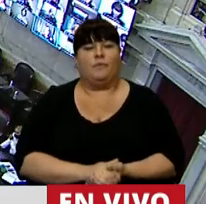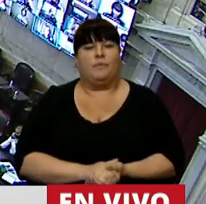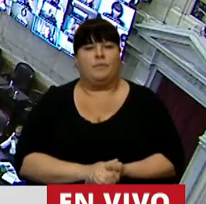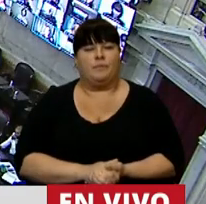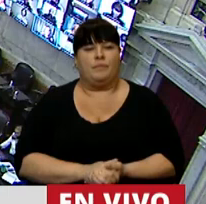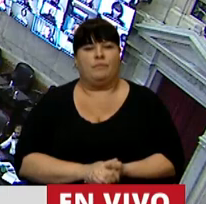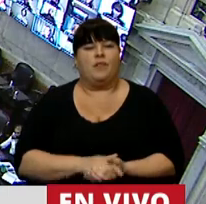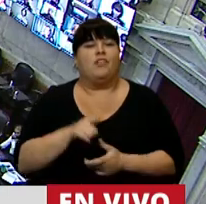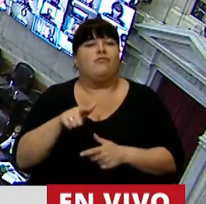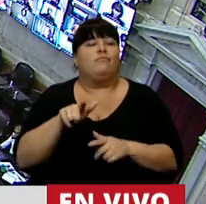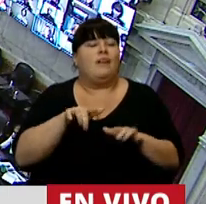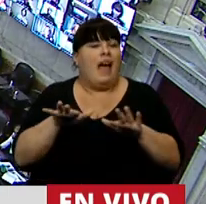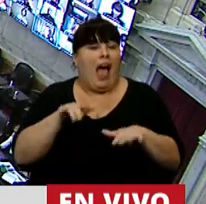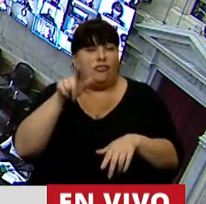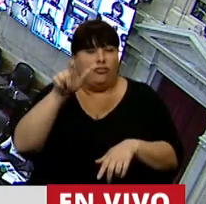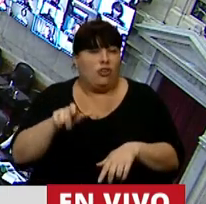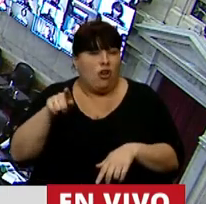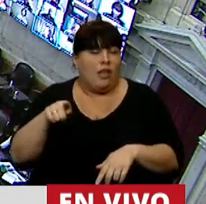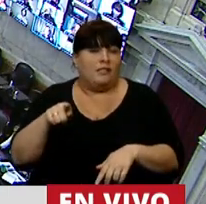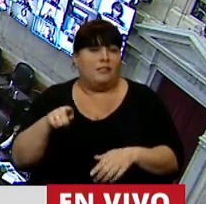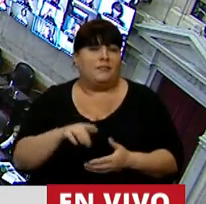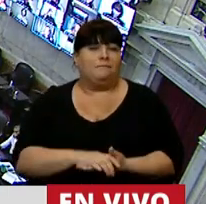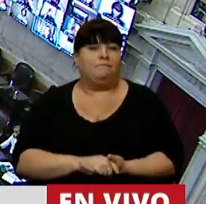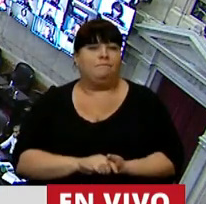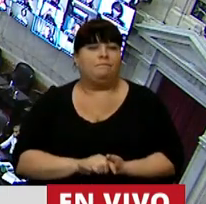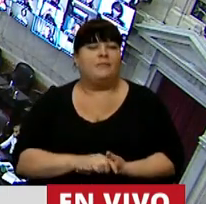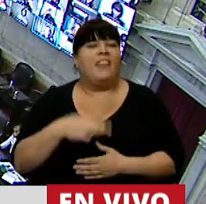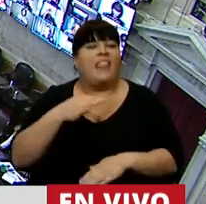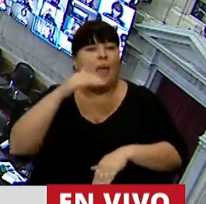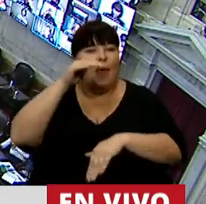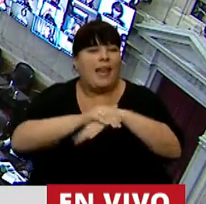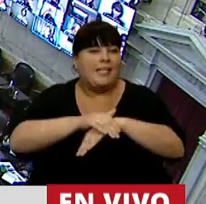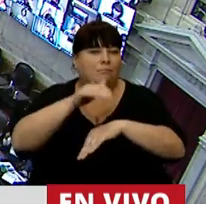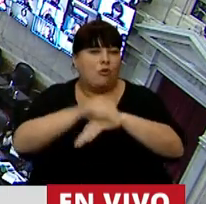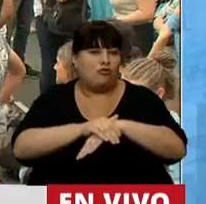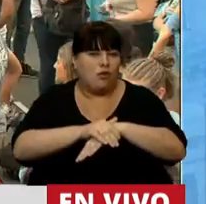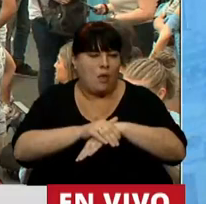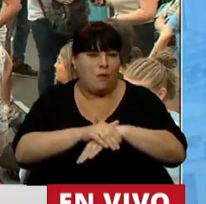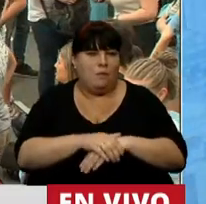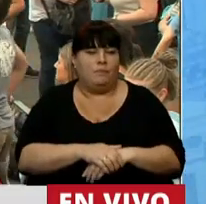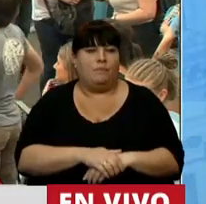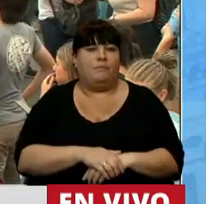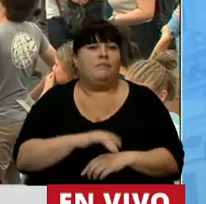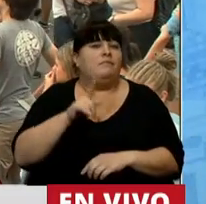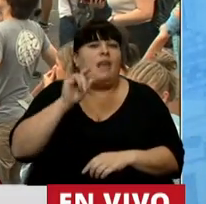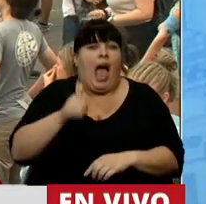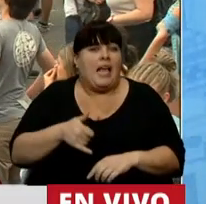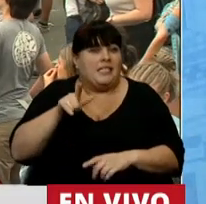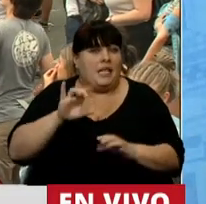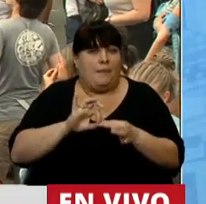son acciones de responsabilidad asumidas